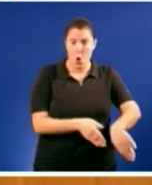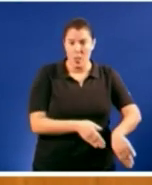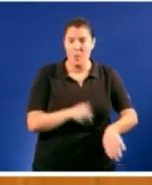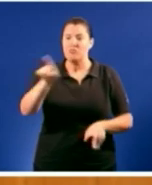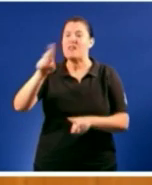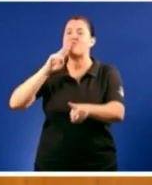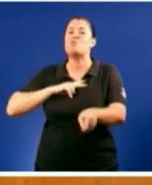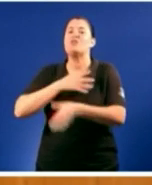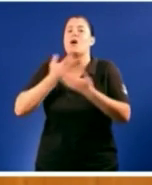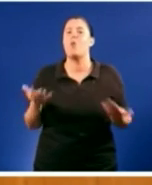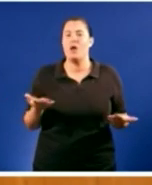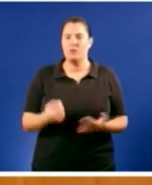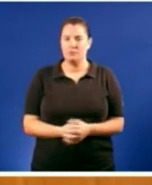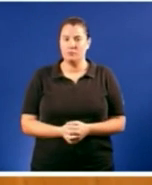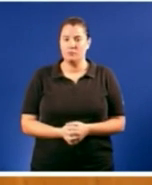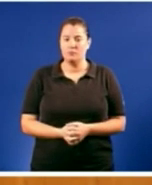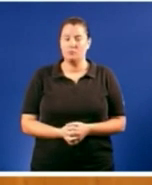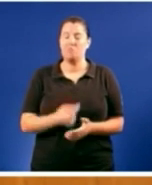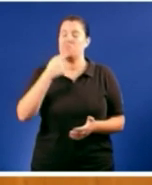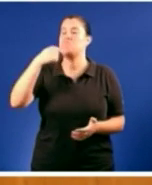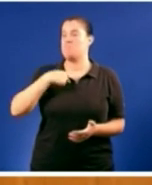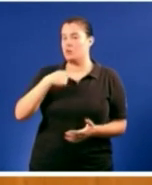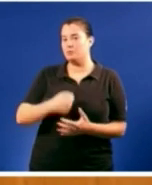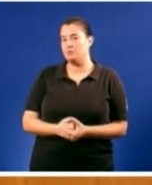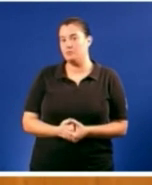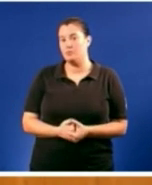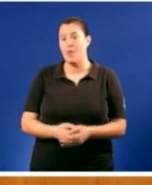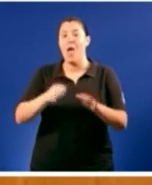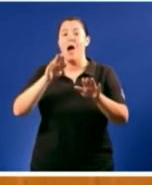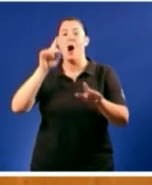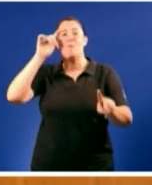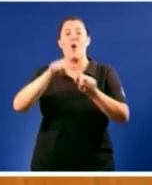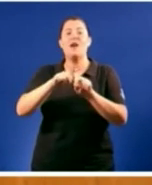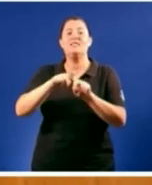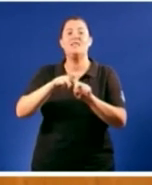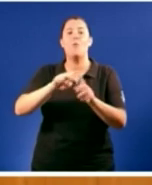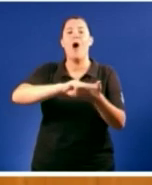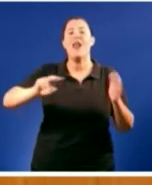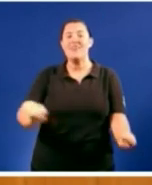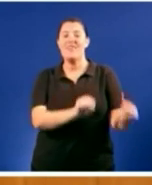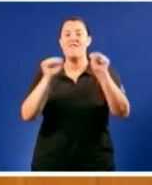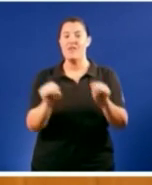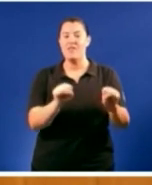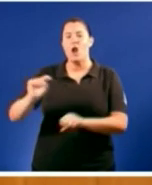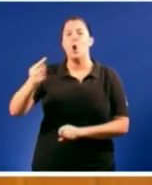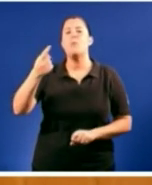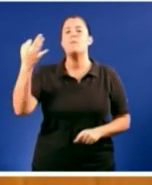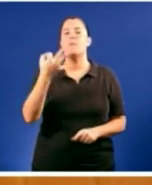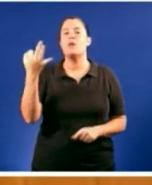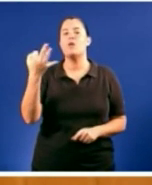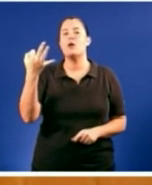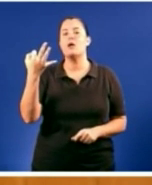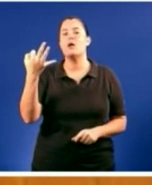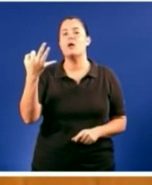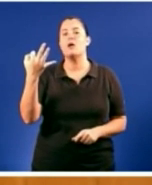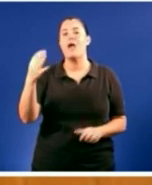contestou foi o seguinte. Para defender Galiza, o primeiro é cumplir